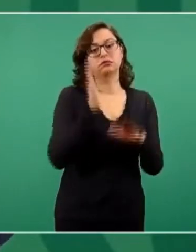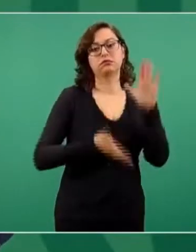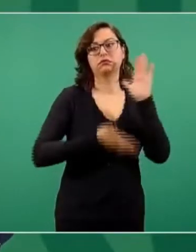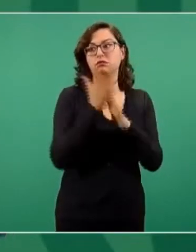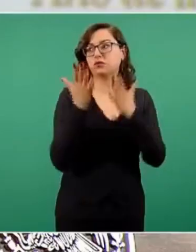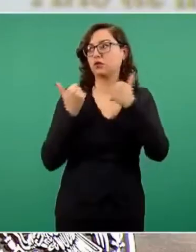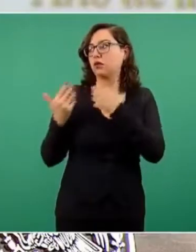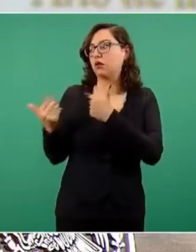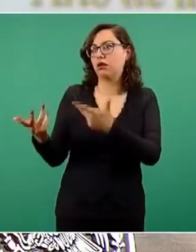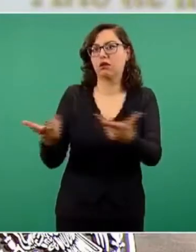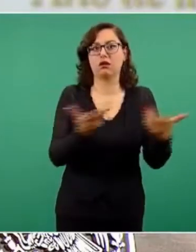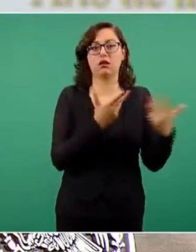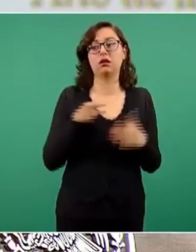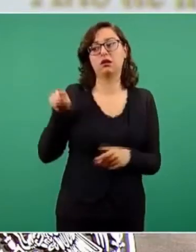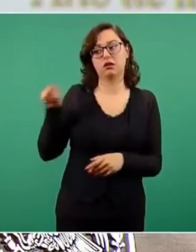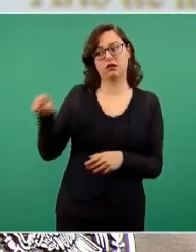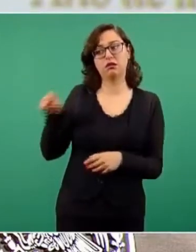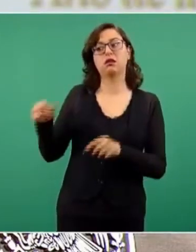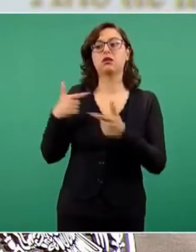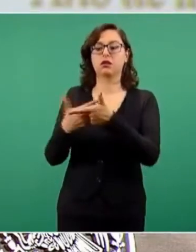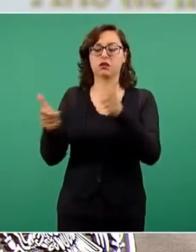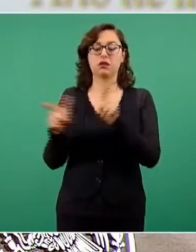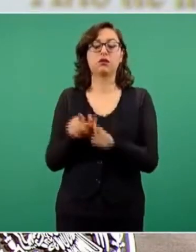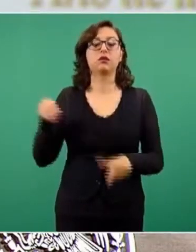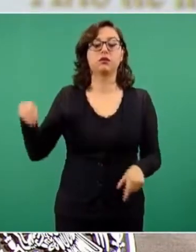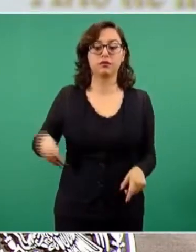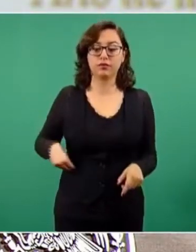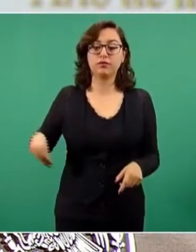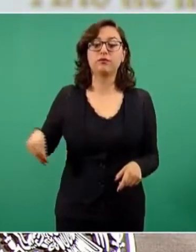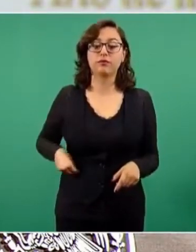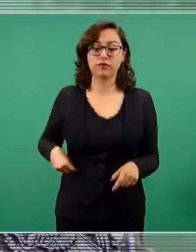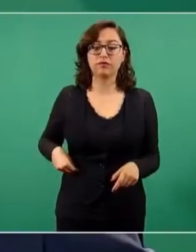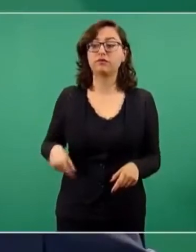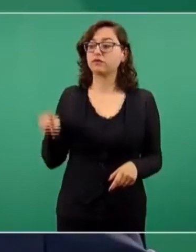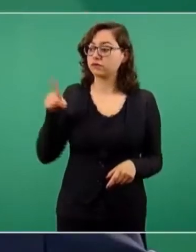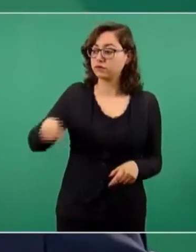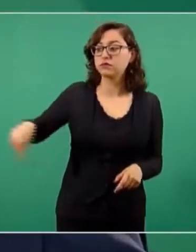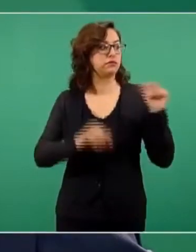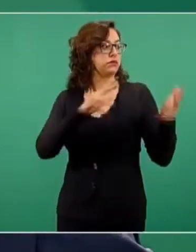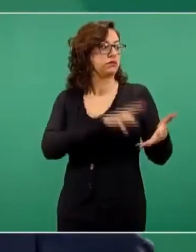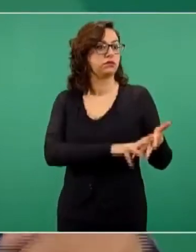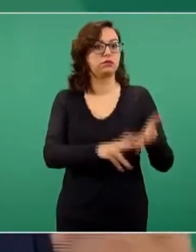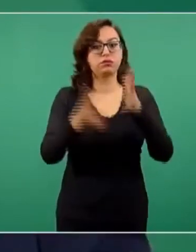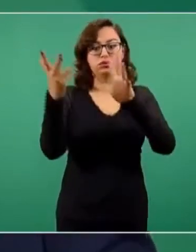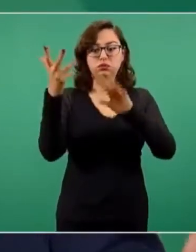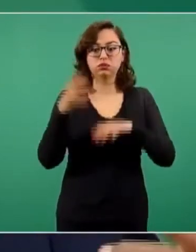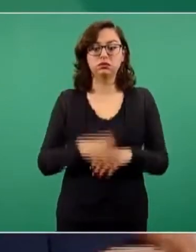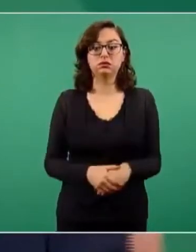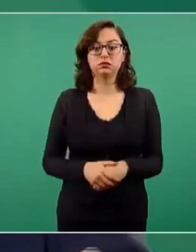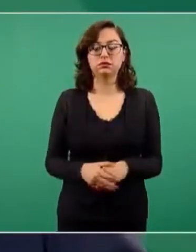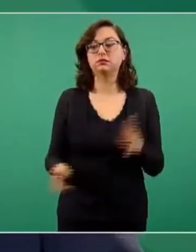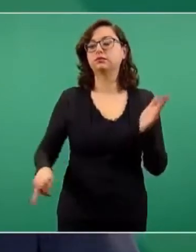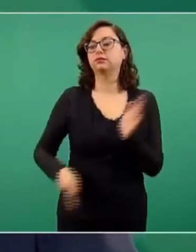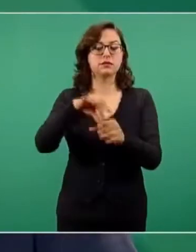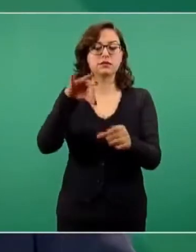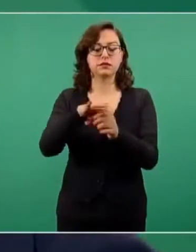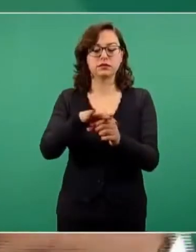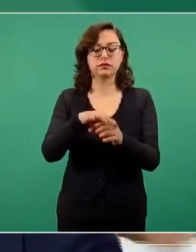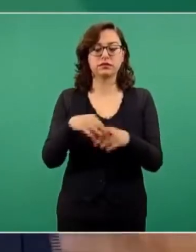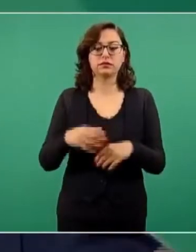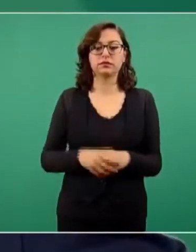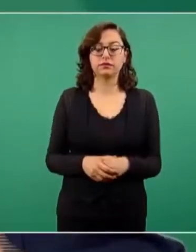y por este grupo y por su saqueo se desató la violencia, por los fraudes electorales.